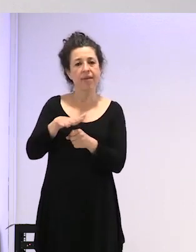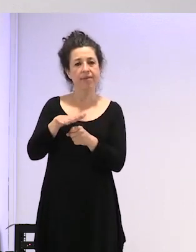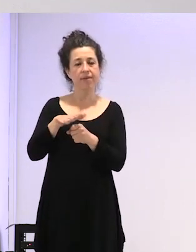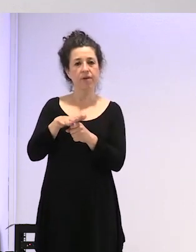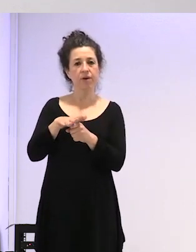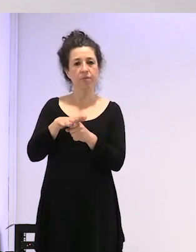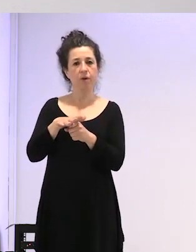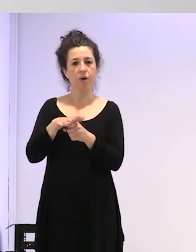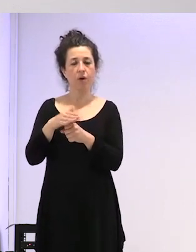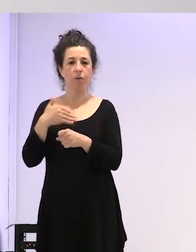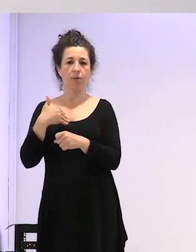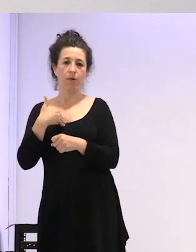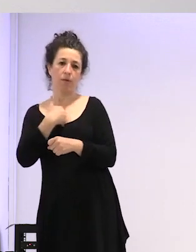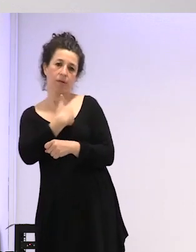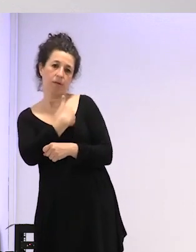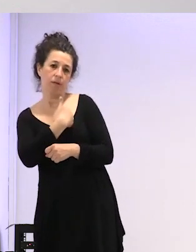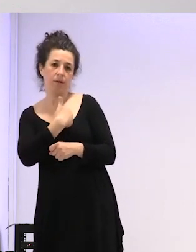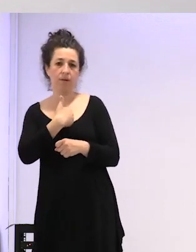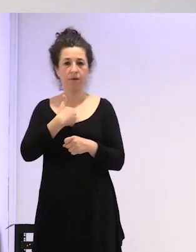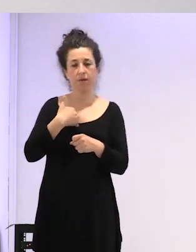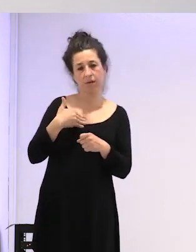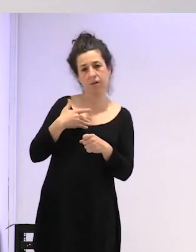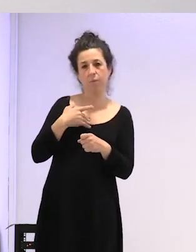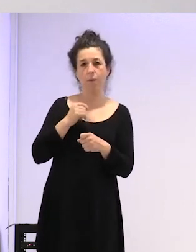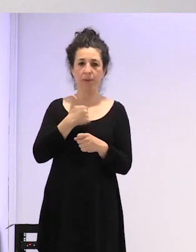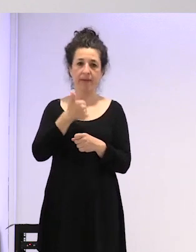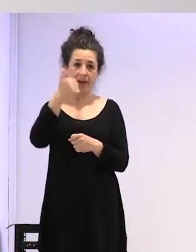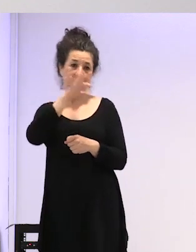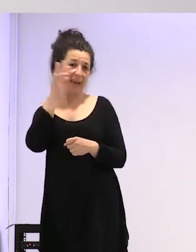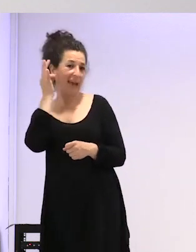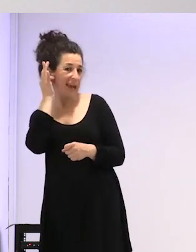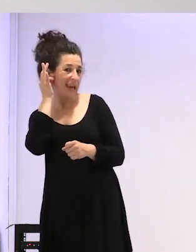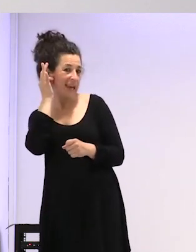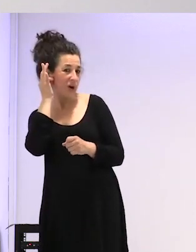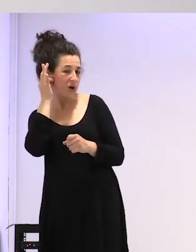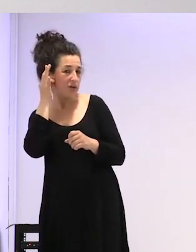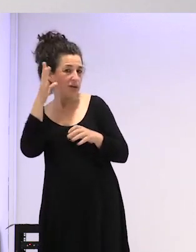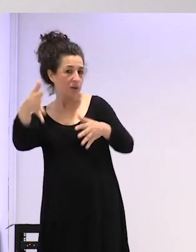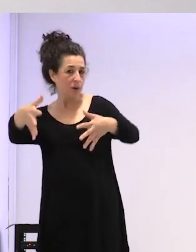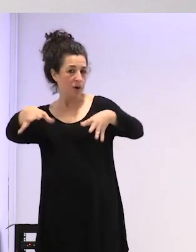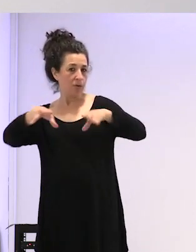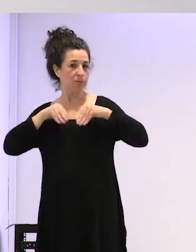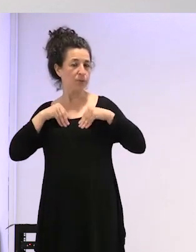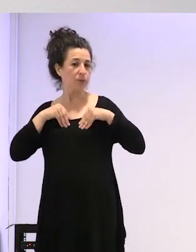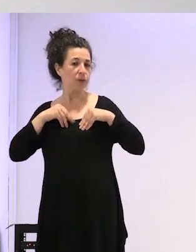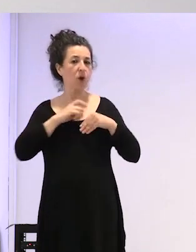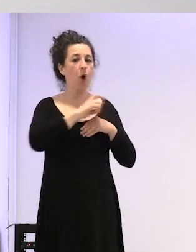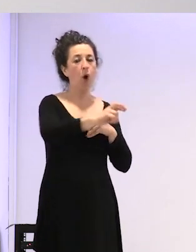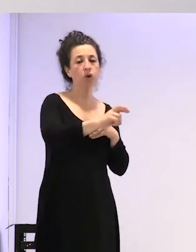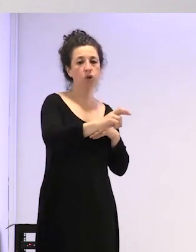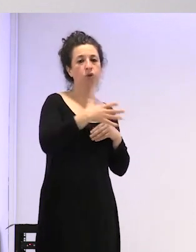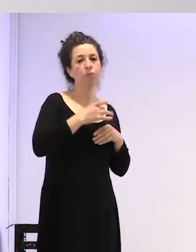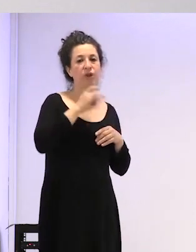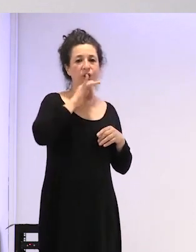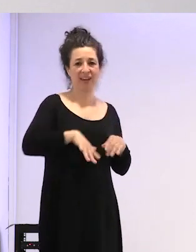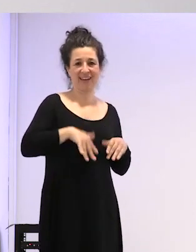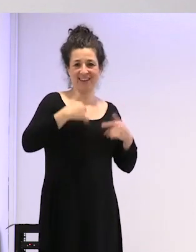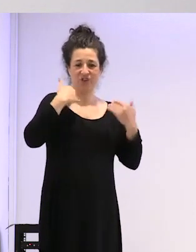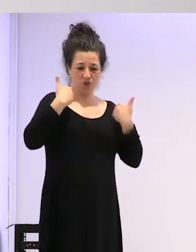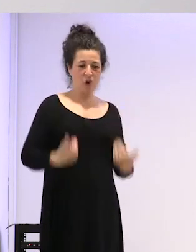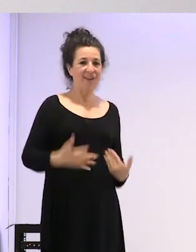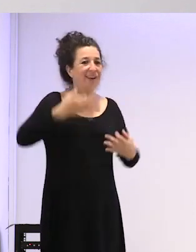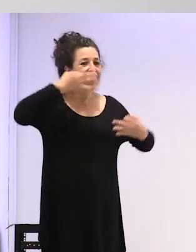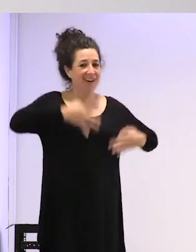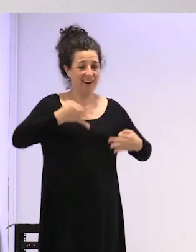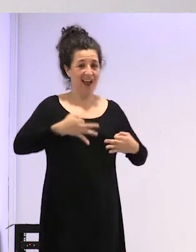y espacios donde pueden ser quienes son y toda esta complejidad hay que acompañarla un poco yo creo